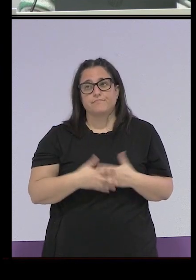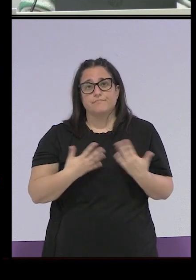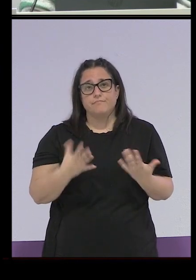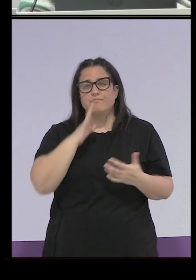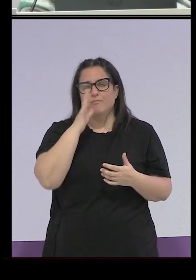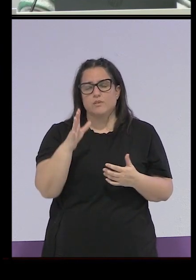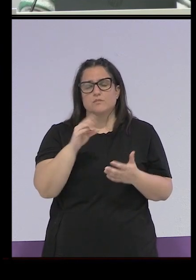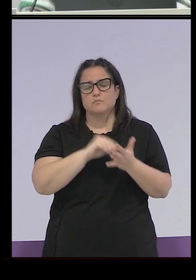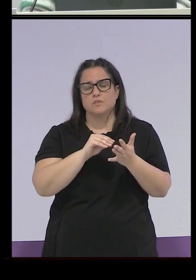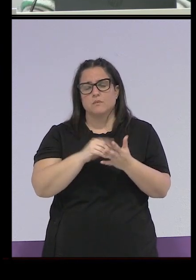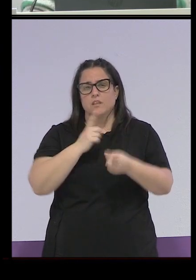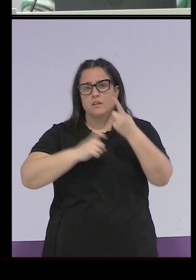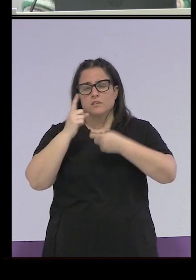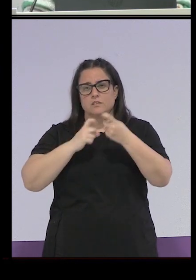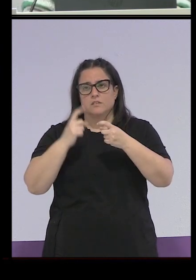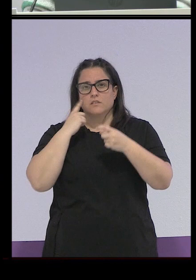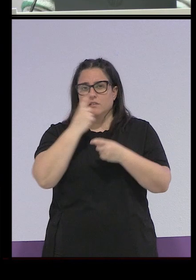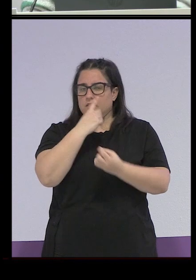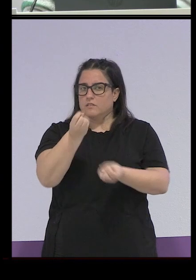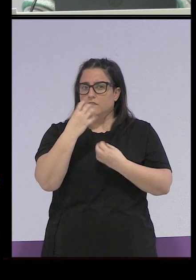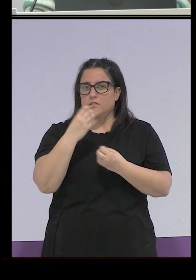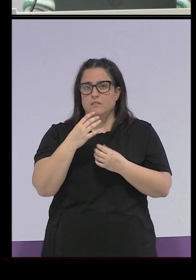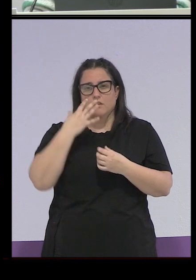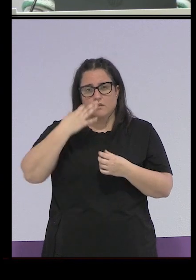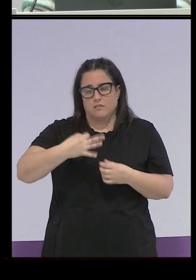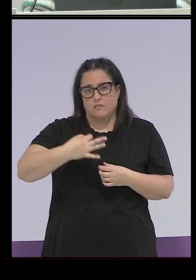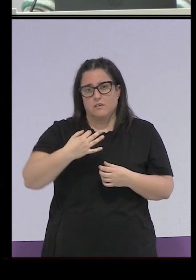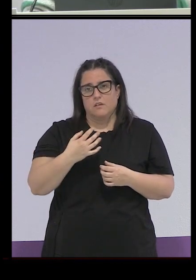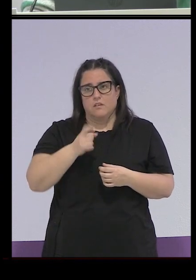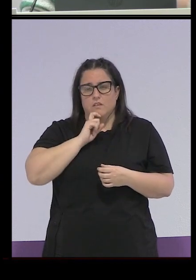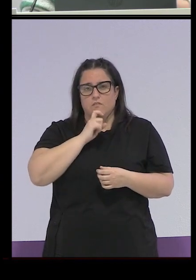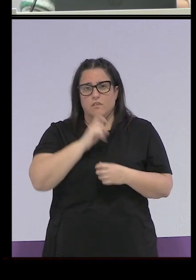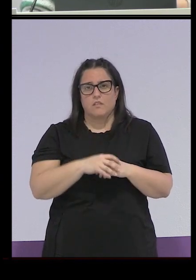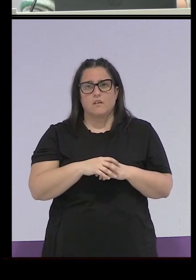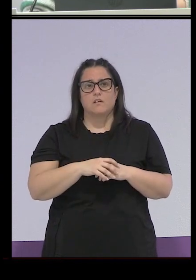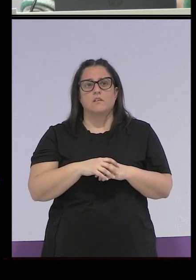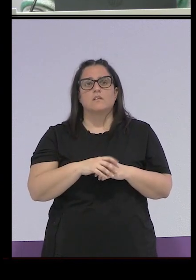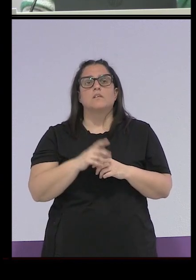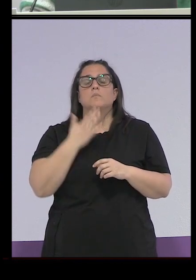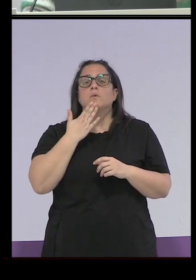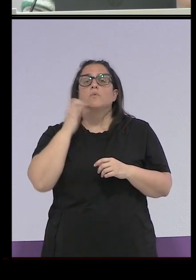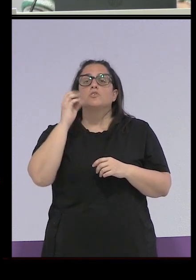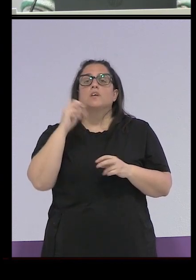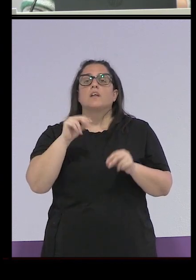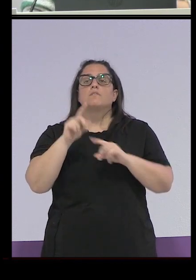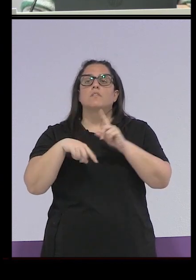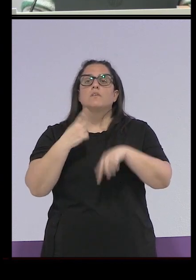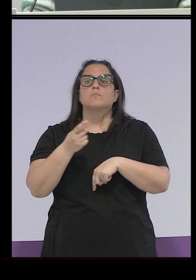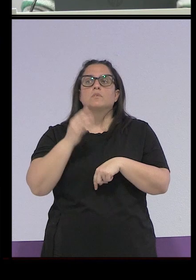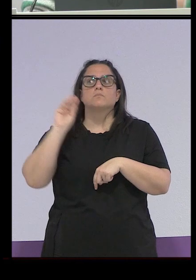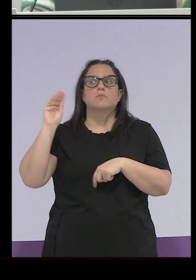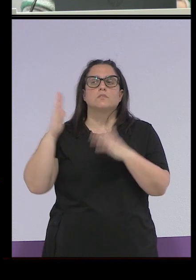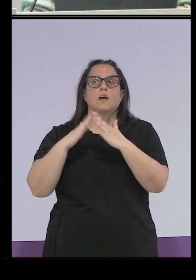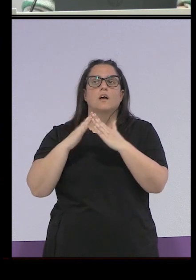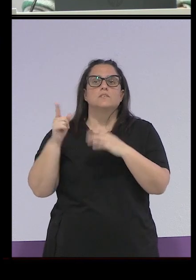dificultando mucho yo creo el acceso a voces y también cuando igual damos una charla o lo que sea y alguien dice luego vamos a preguntar en casa si preguntas